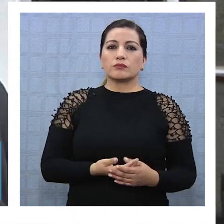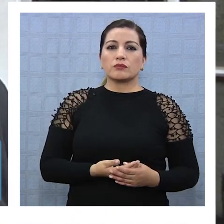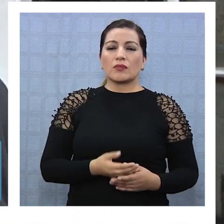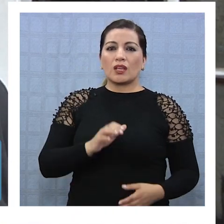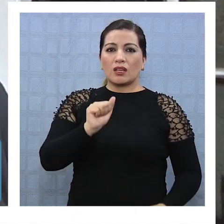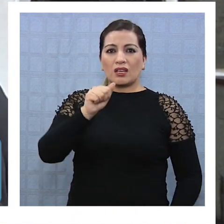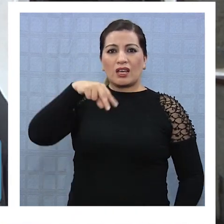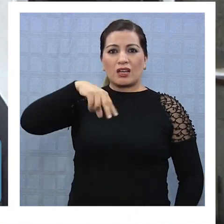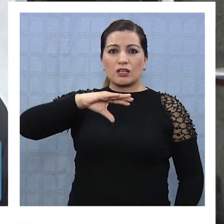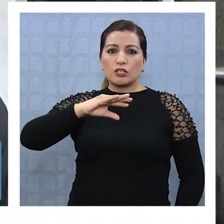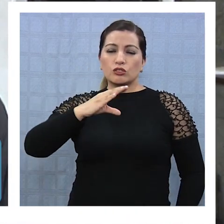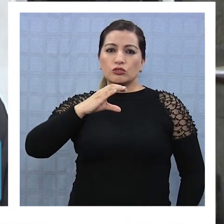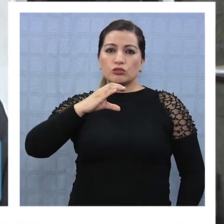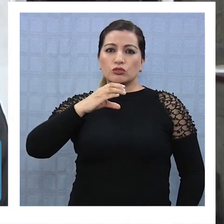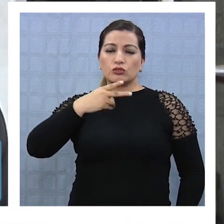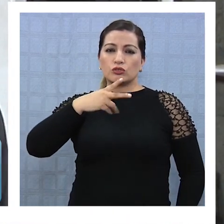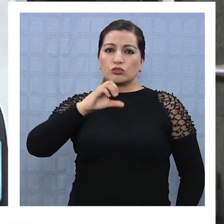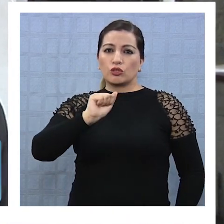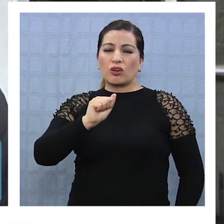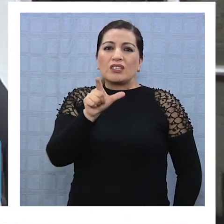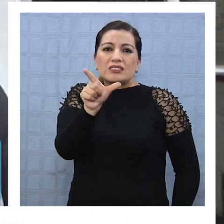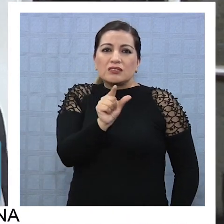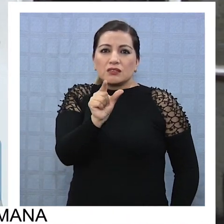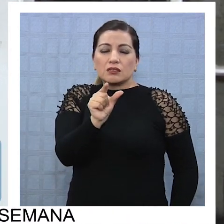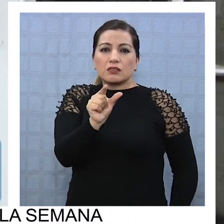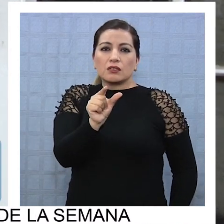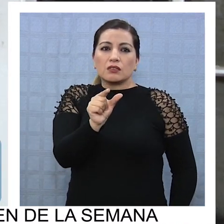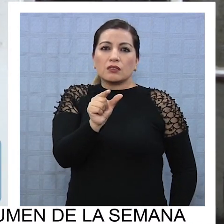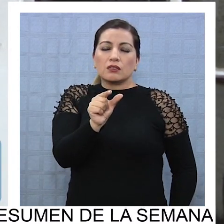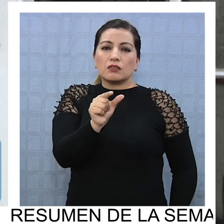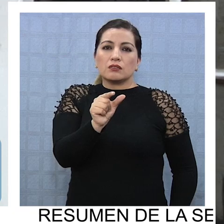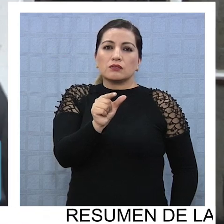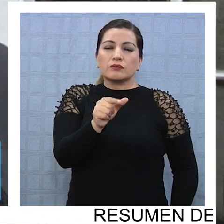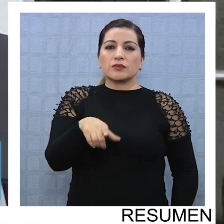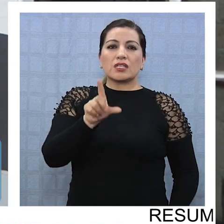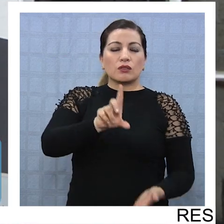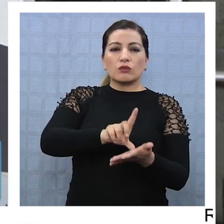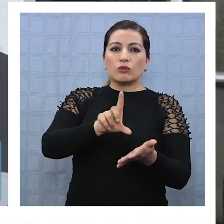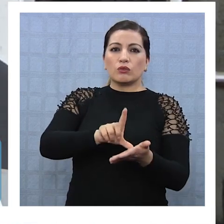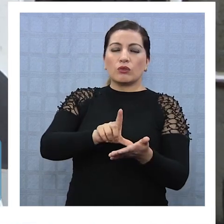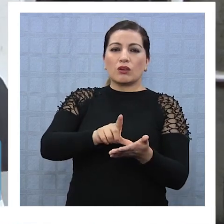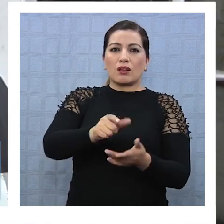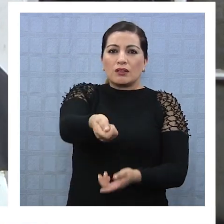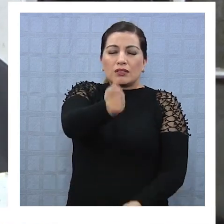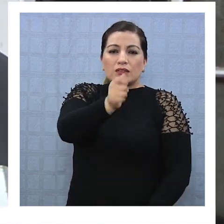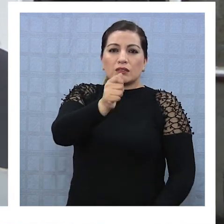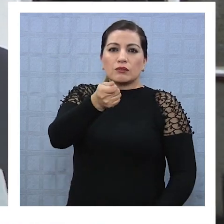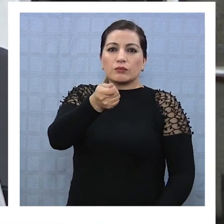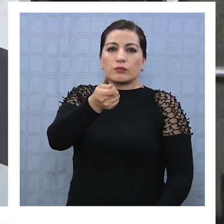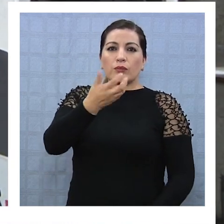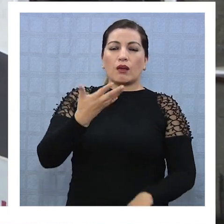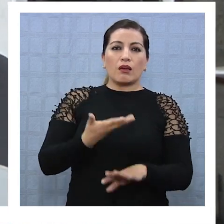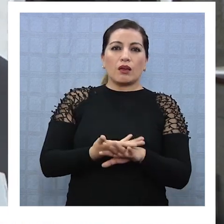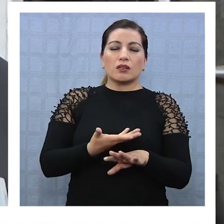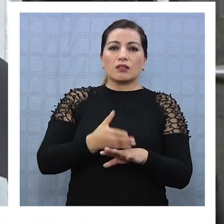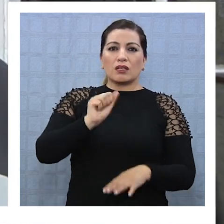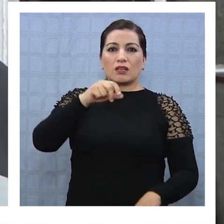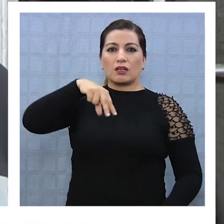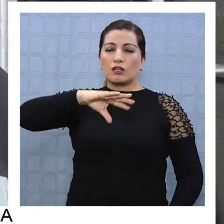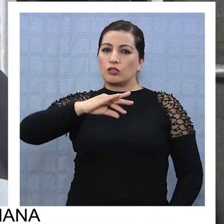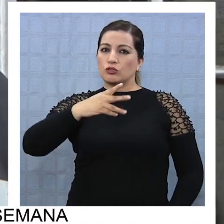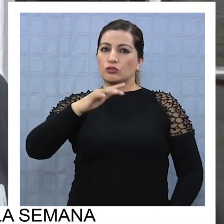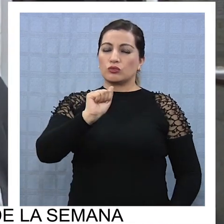que es la anchoa bajo talla, o sea, mucha anchoa chica en los artes de pesca, ya sea en la red, no es cierto, queda mucha